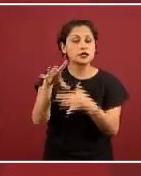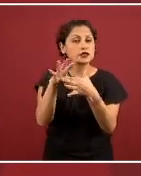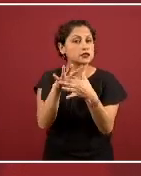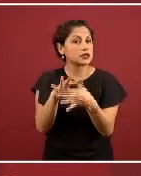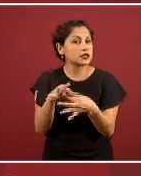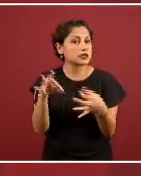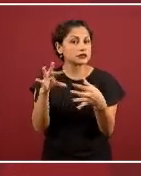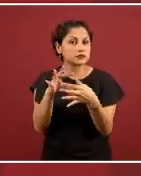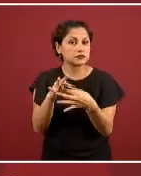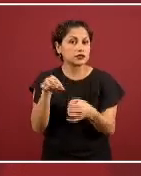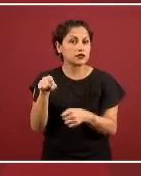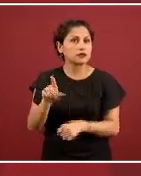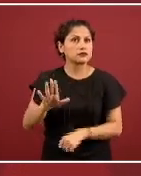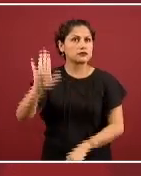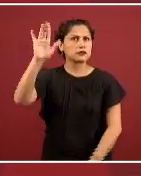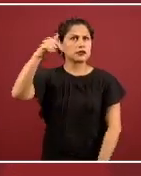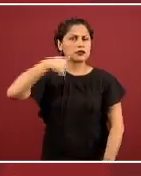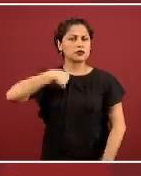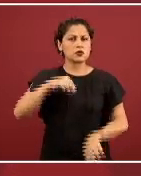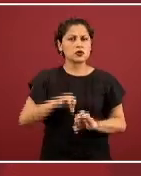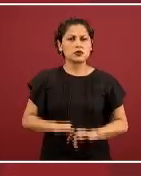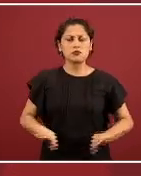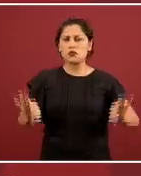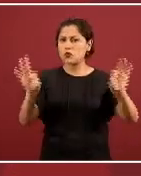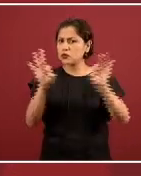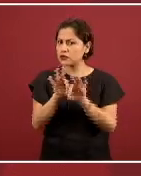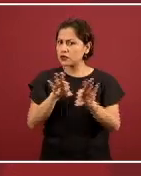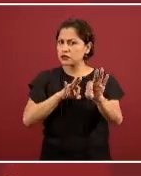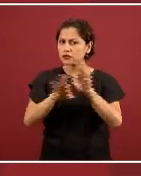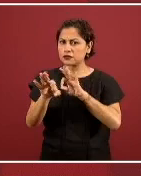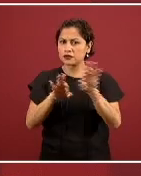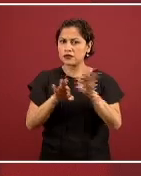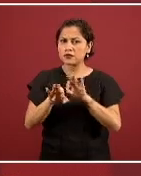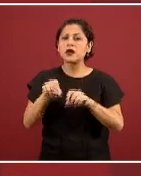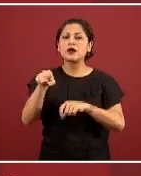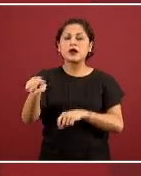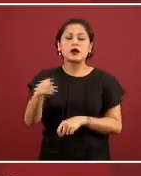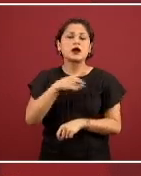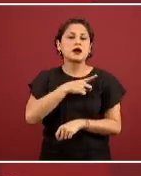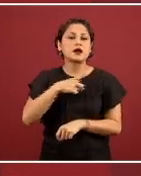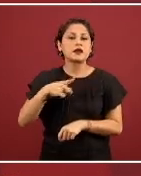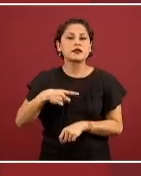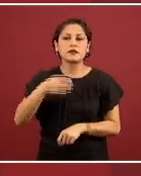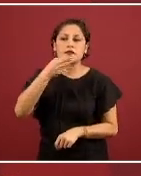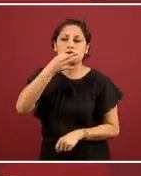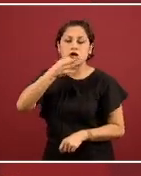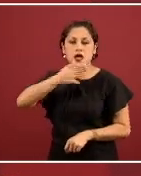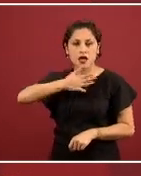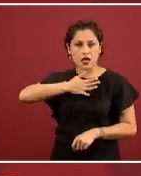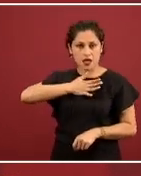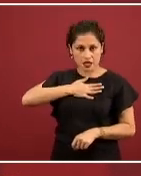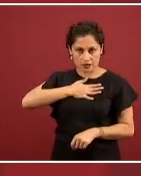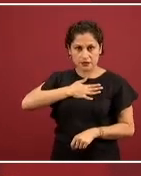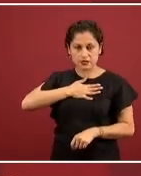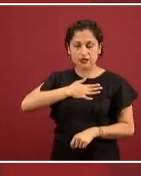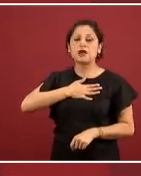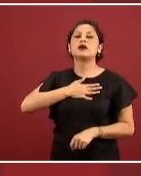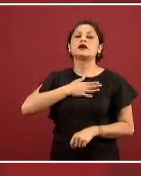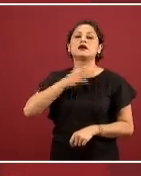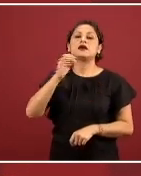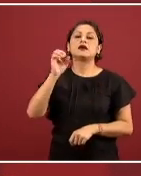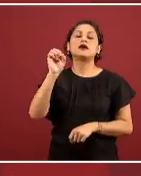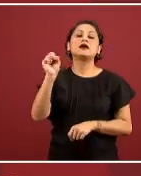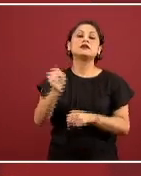esencial están obligadas a informar el periodo además es 24 horas a la Secretaría de Economía